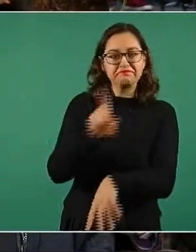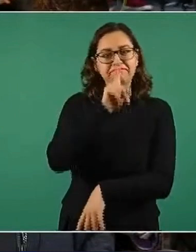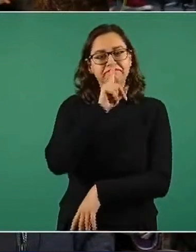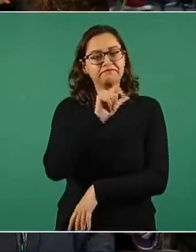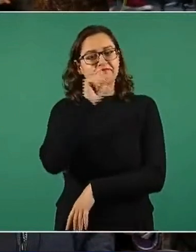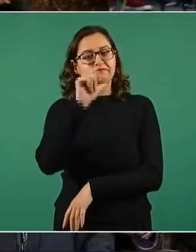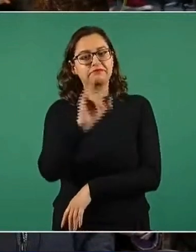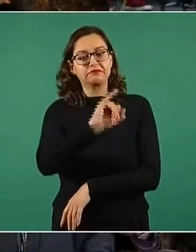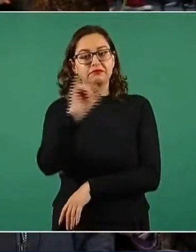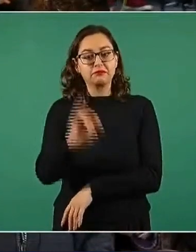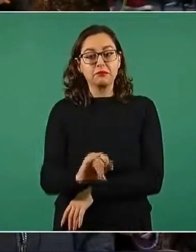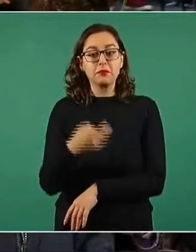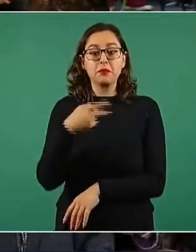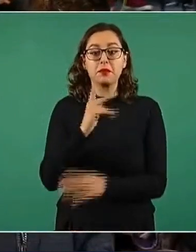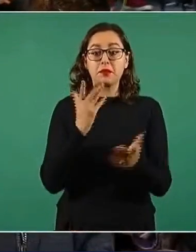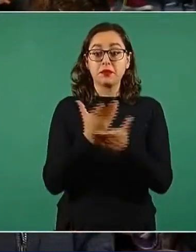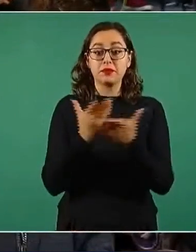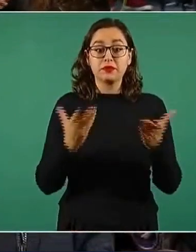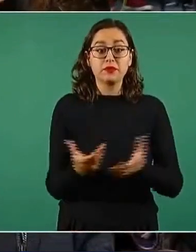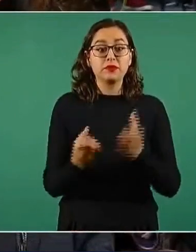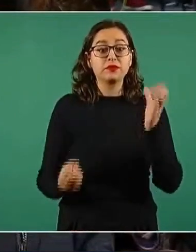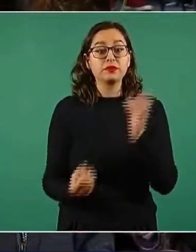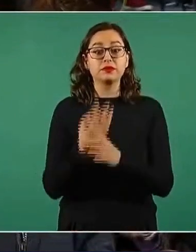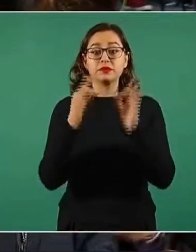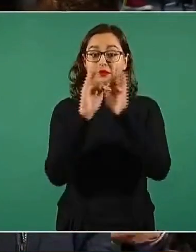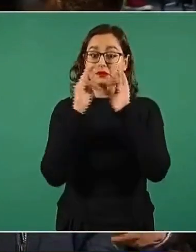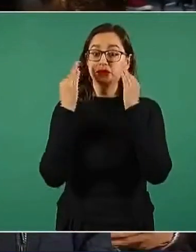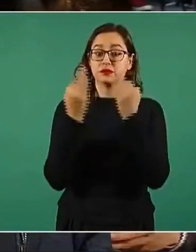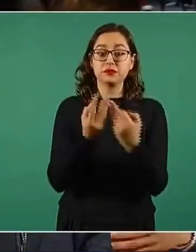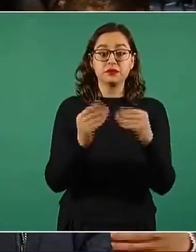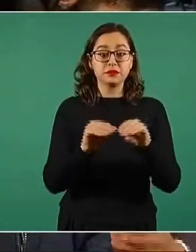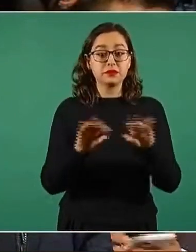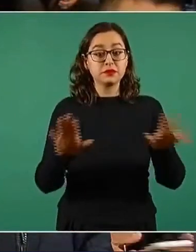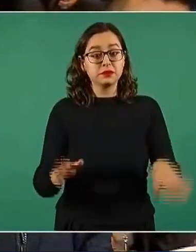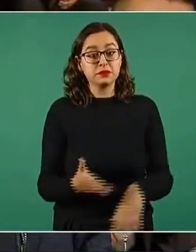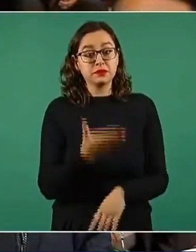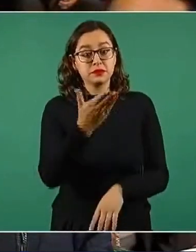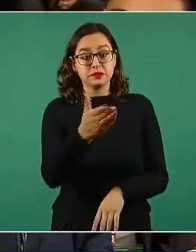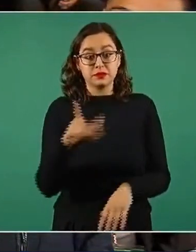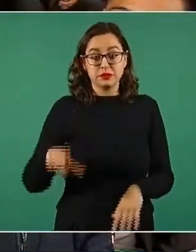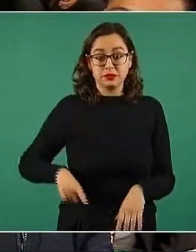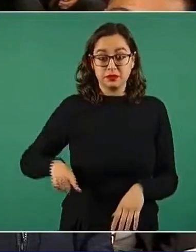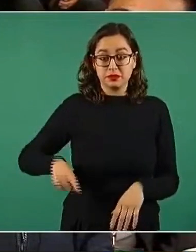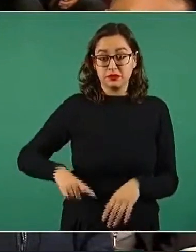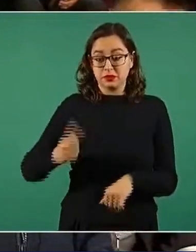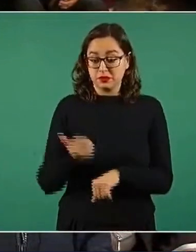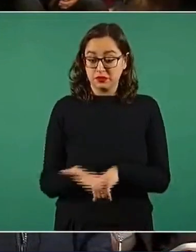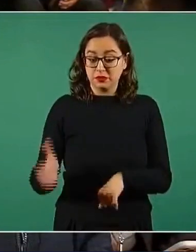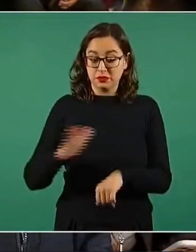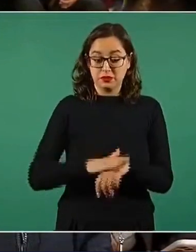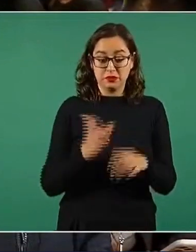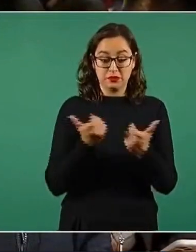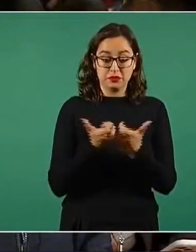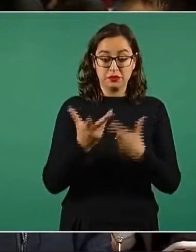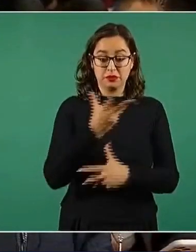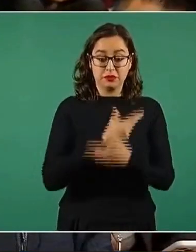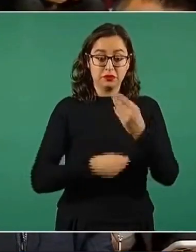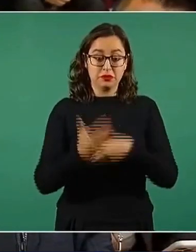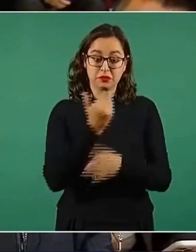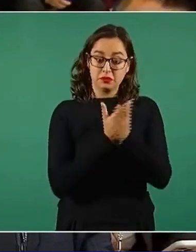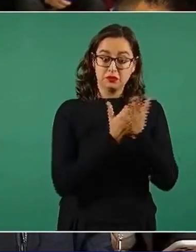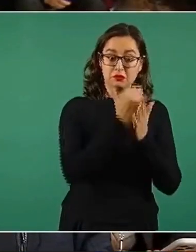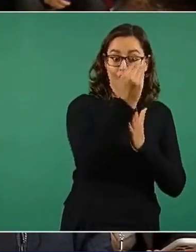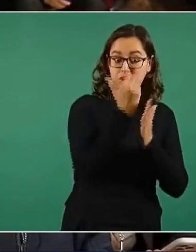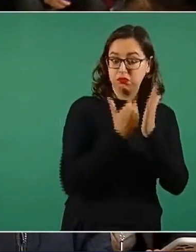dicho, un nuevo boom económico. Tiene su administración niveles de crecimiento económicos, sólo superados por China